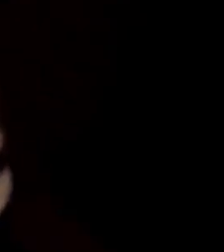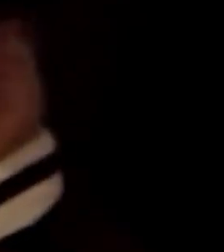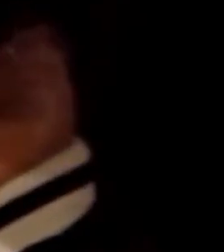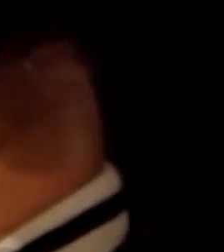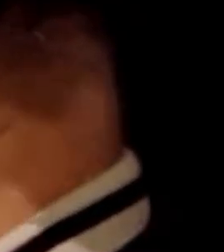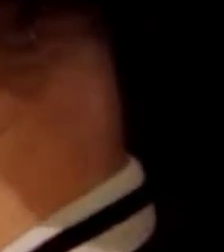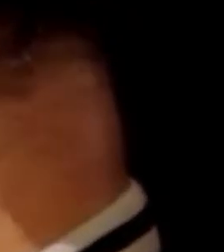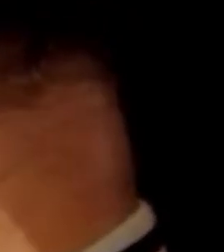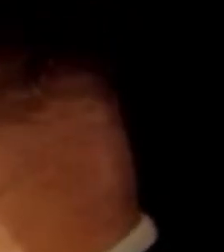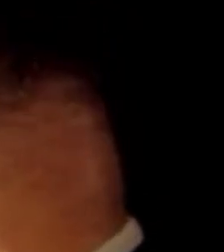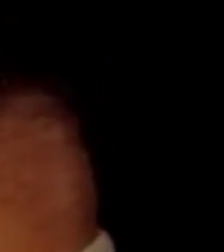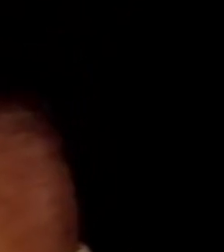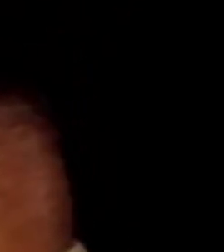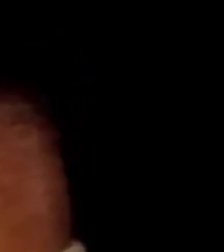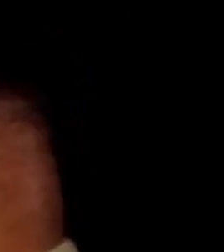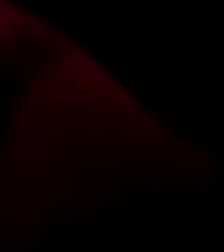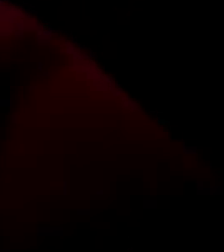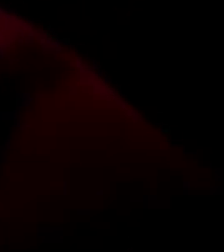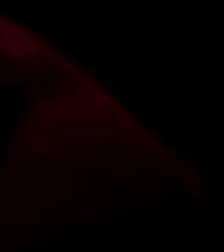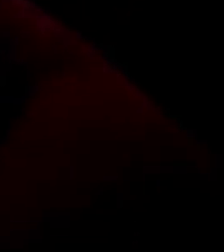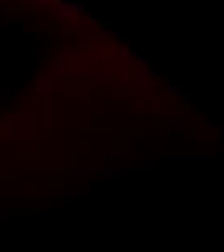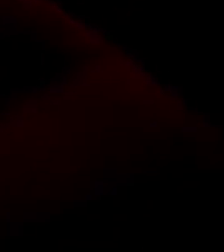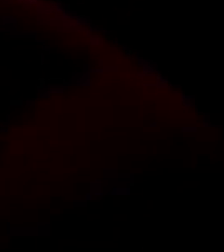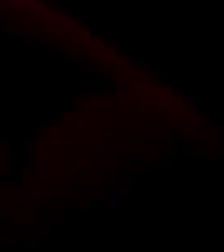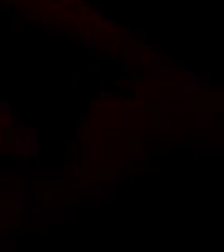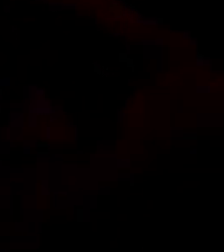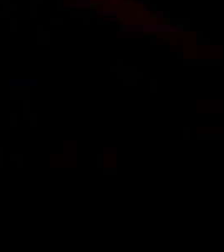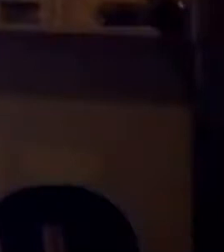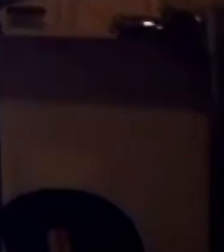entonces devuélvalo